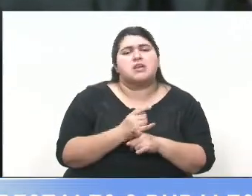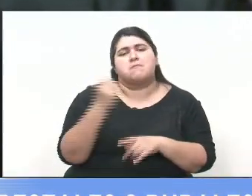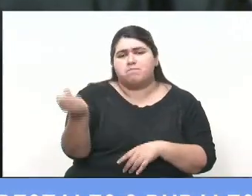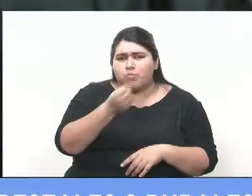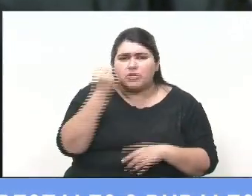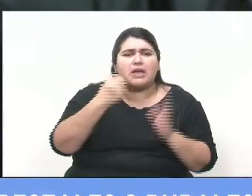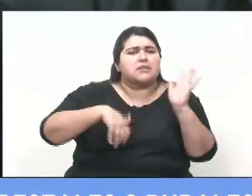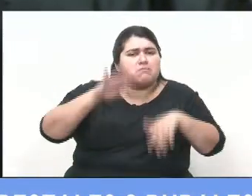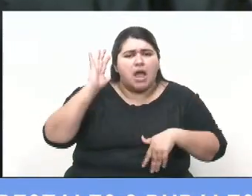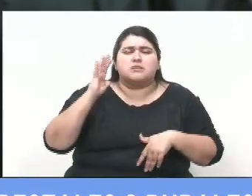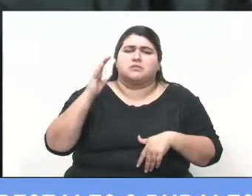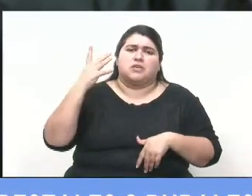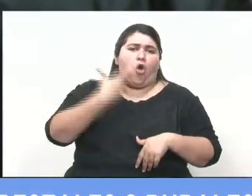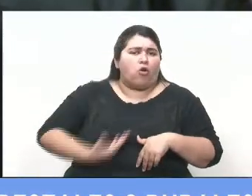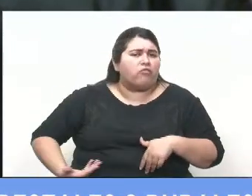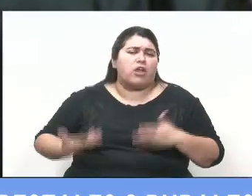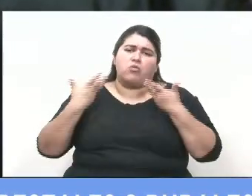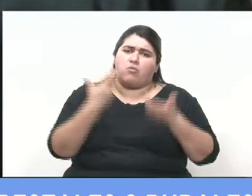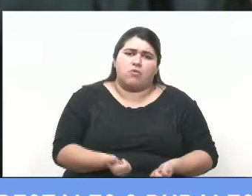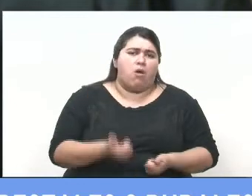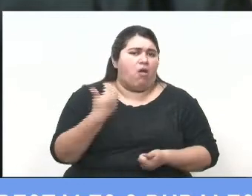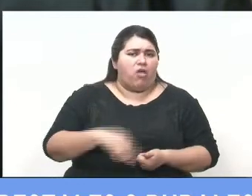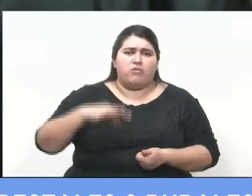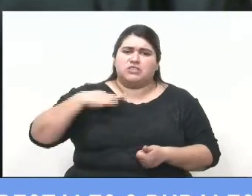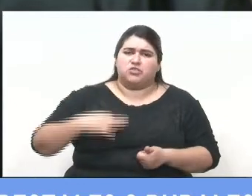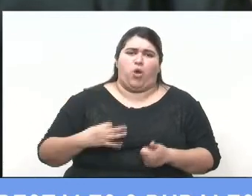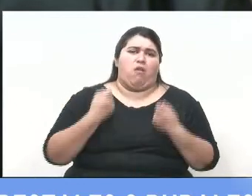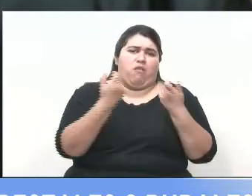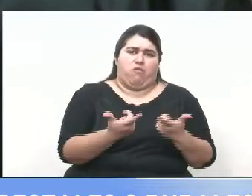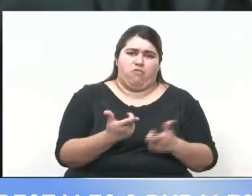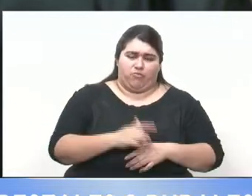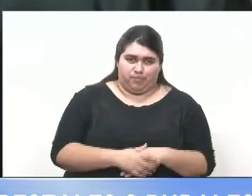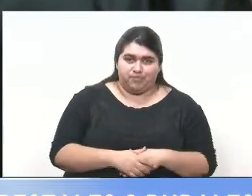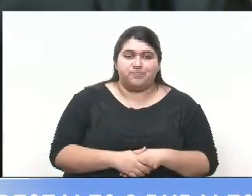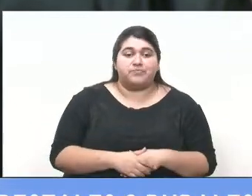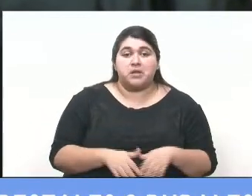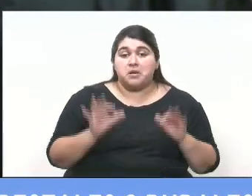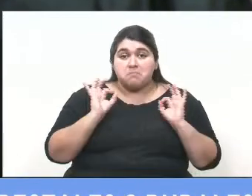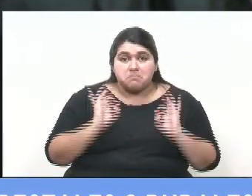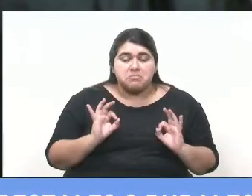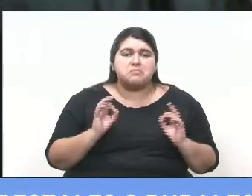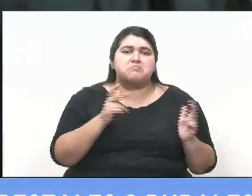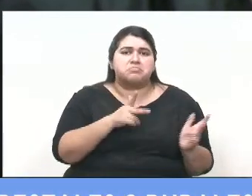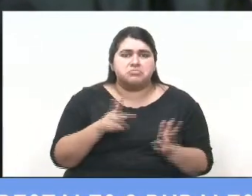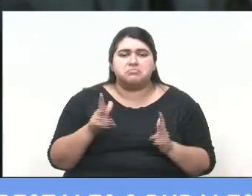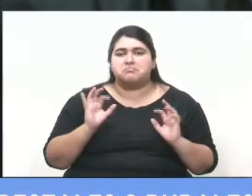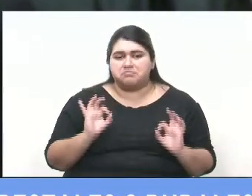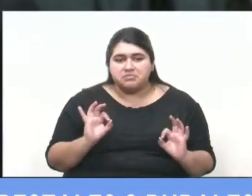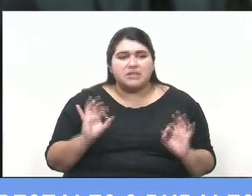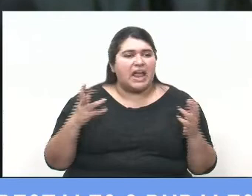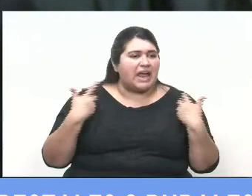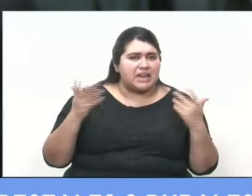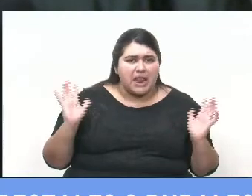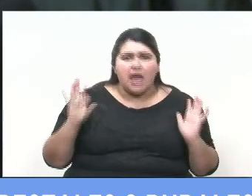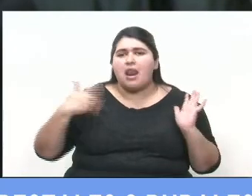amparo estatal y, por supuesto, previsional. Así que, bueno, dicho esto, creo que en términos generales la mayoría